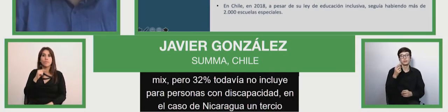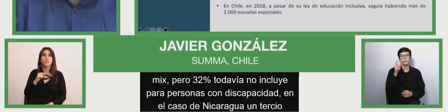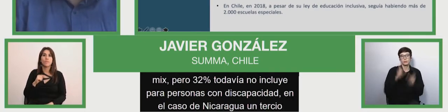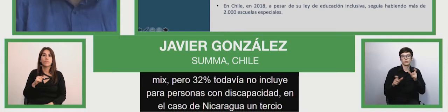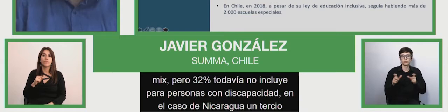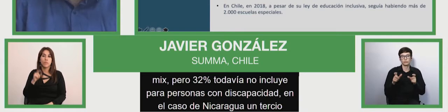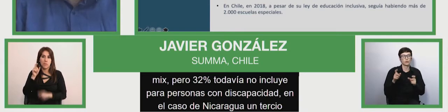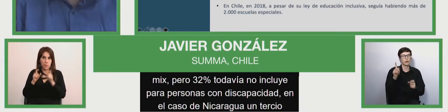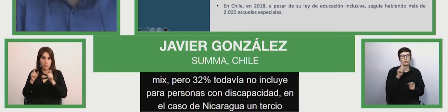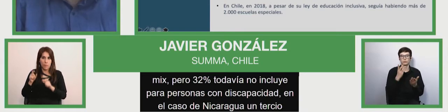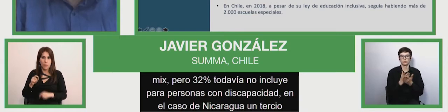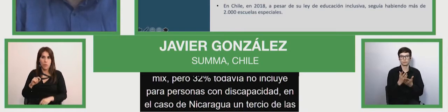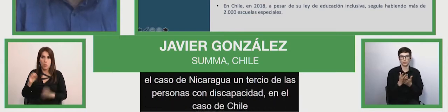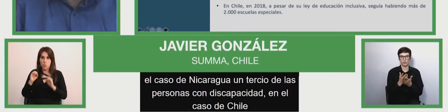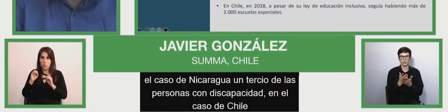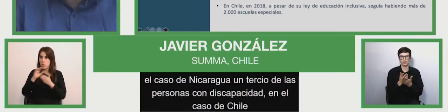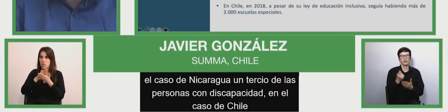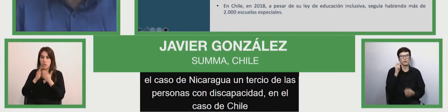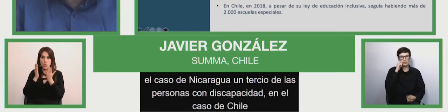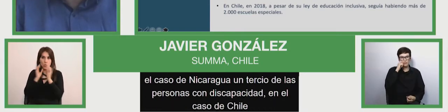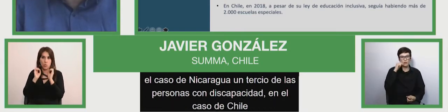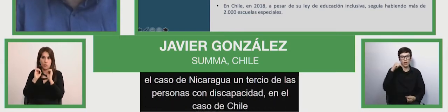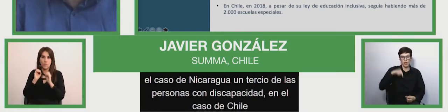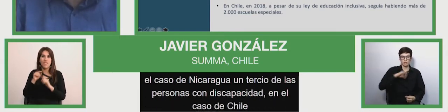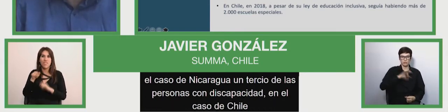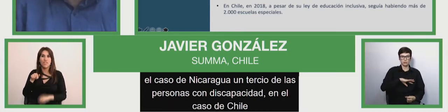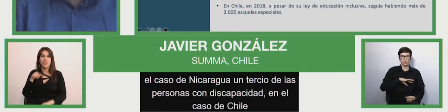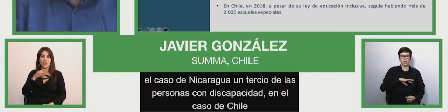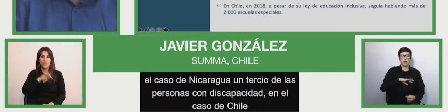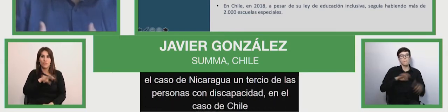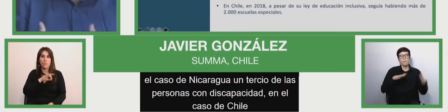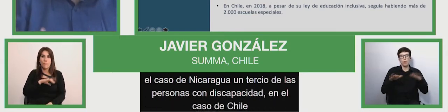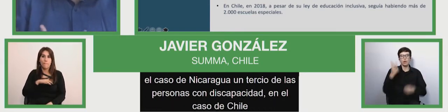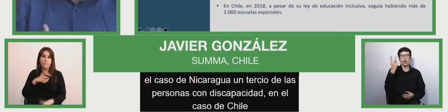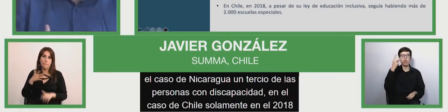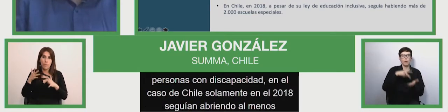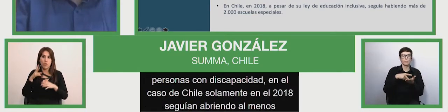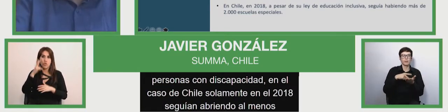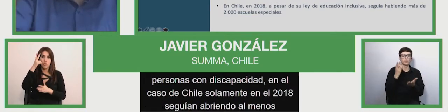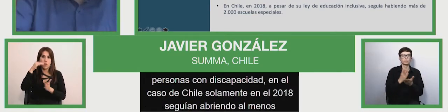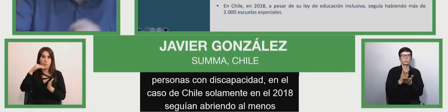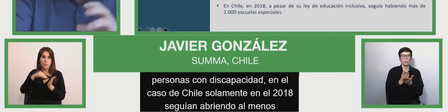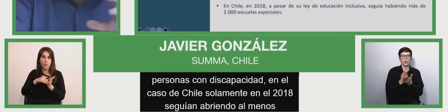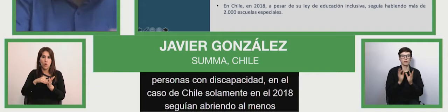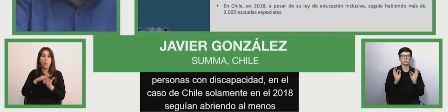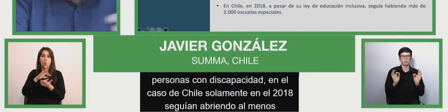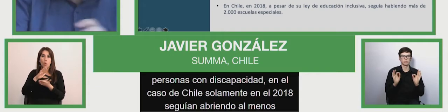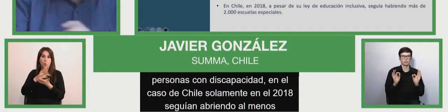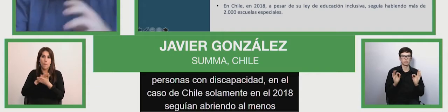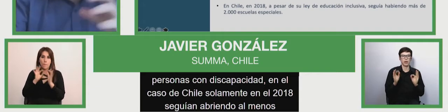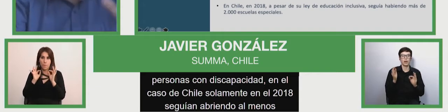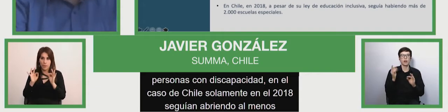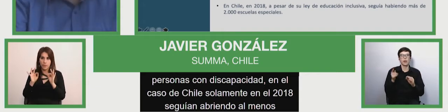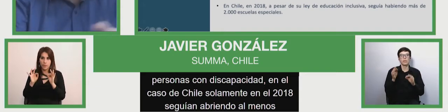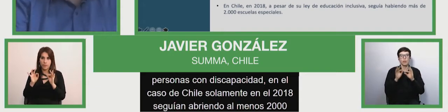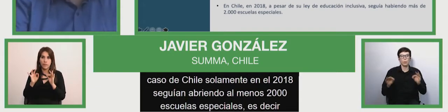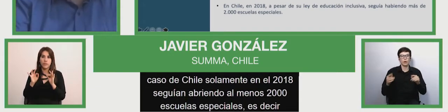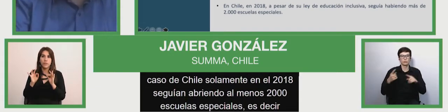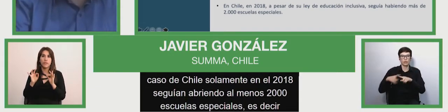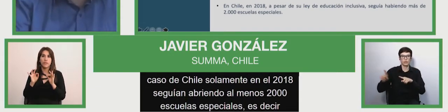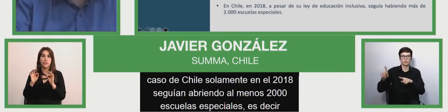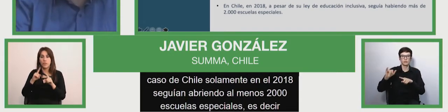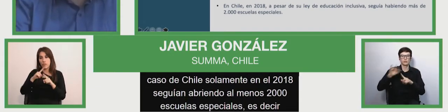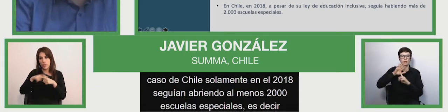seguían habiendo al menos 2.000 escuelas especiales, es decir, de educación distinta y segregada